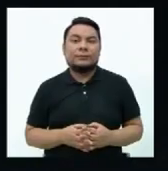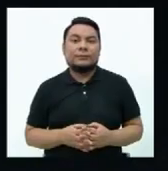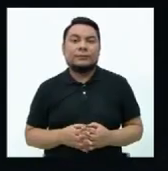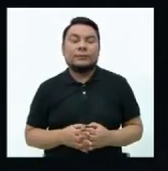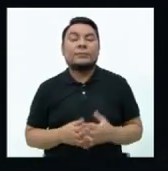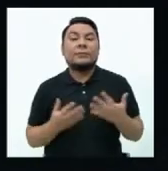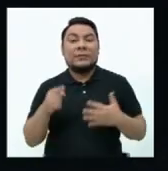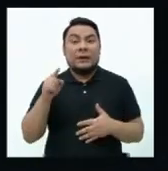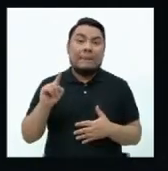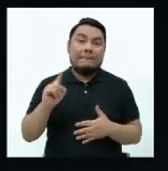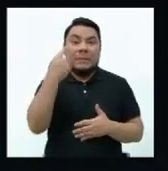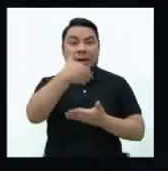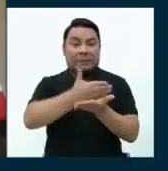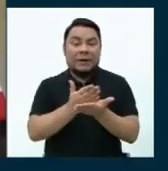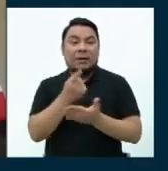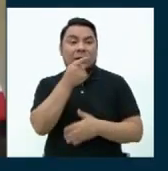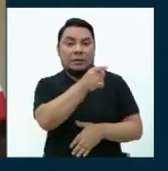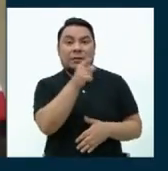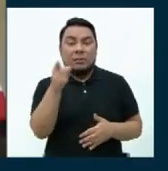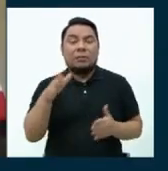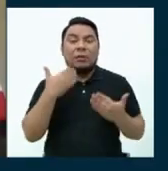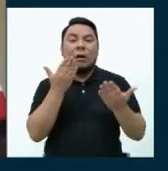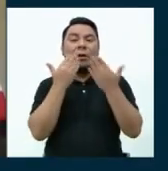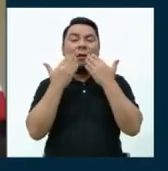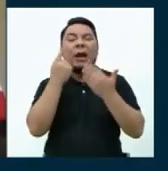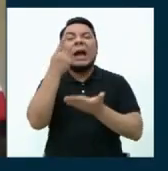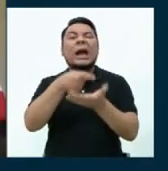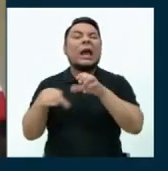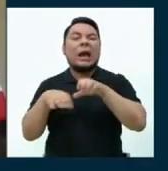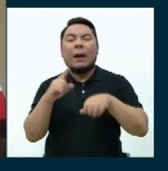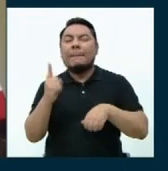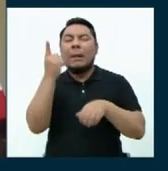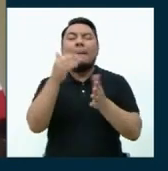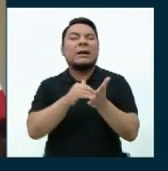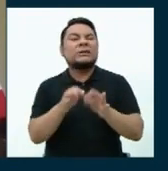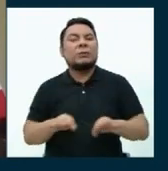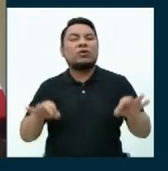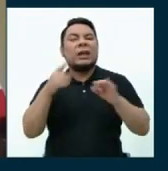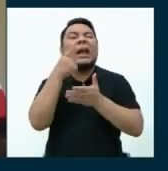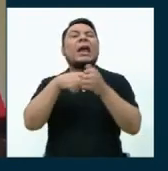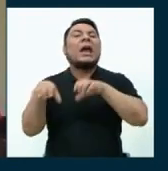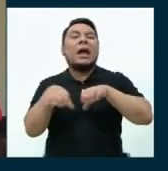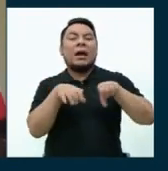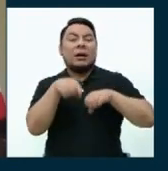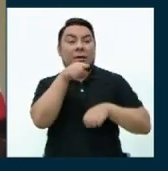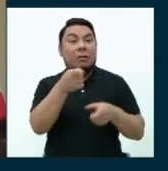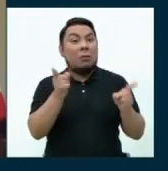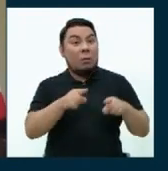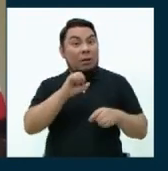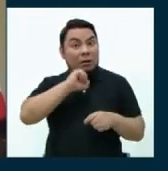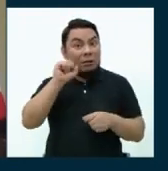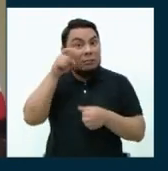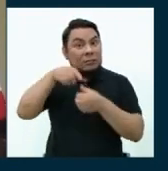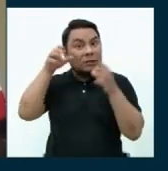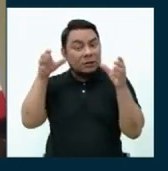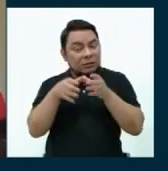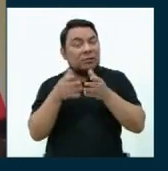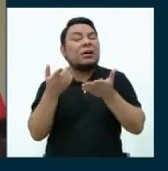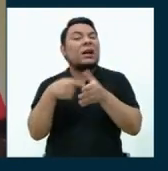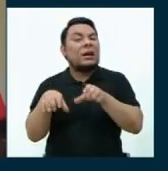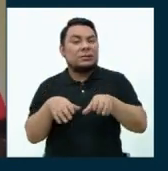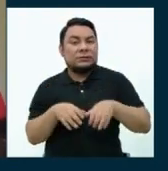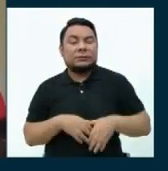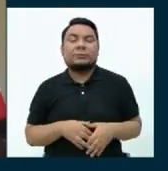En esta primera parte, cada candidata podrá exponer su propuesta más importante y explicará qué hará en el Congreso para hacerla realidad.